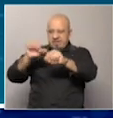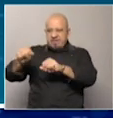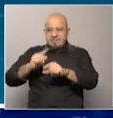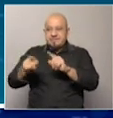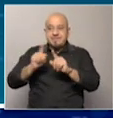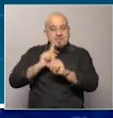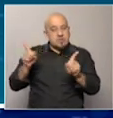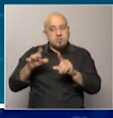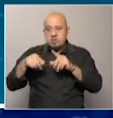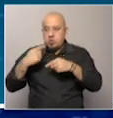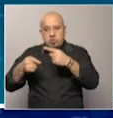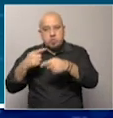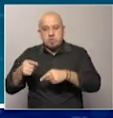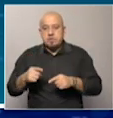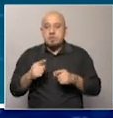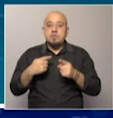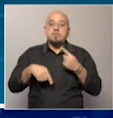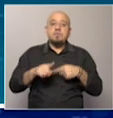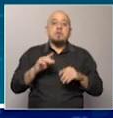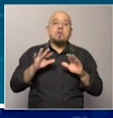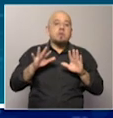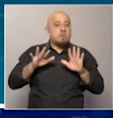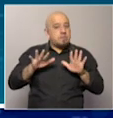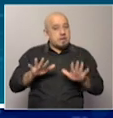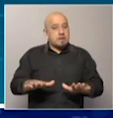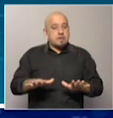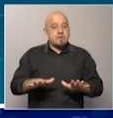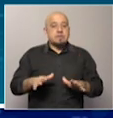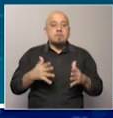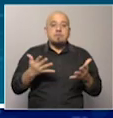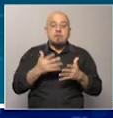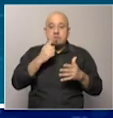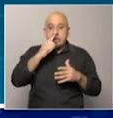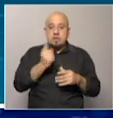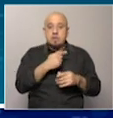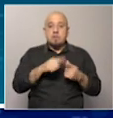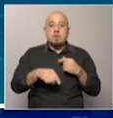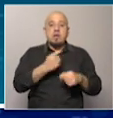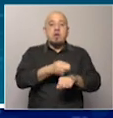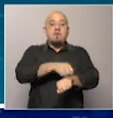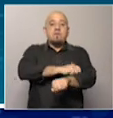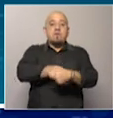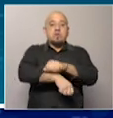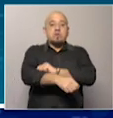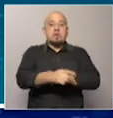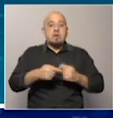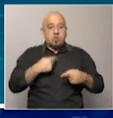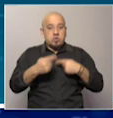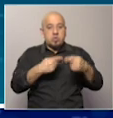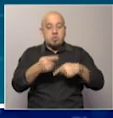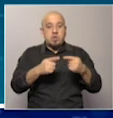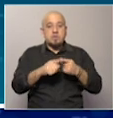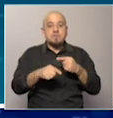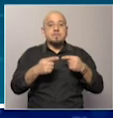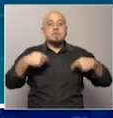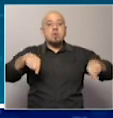60% de ese territorio, pero que va a acelerar o va a intensificar los esfuerzos para continuar normalizando relaciones